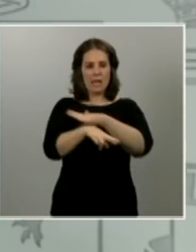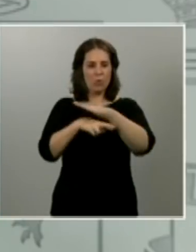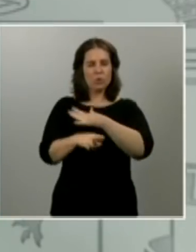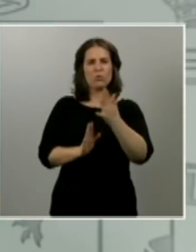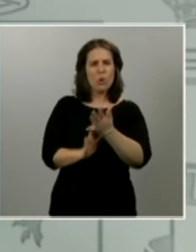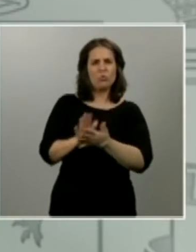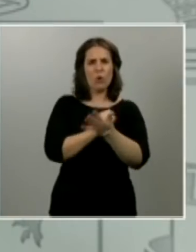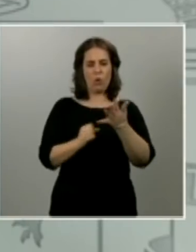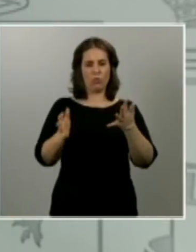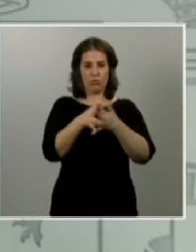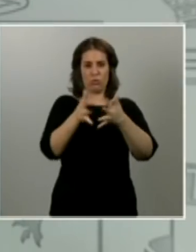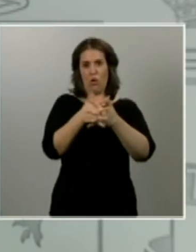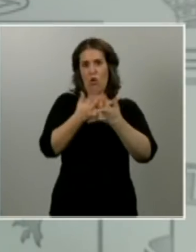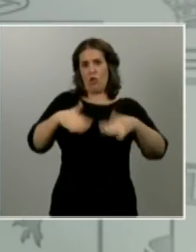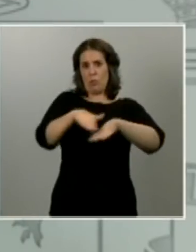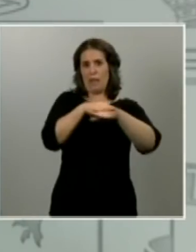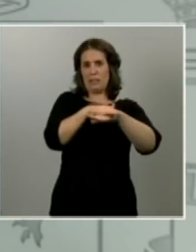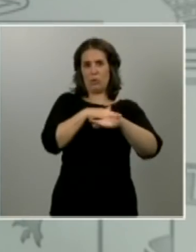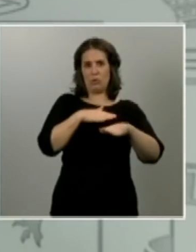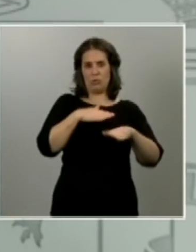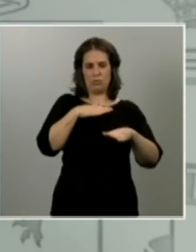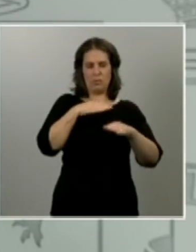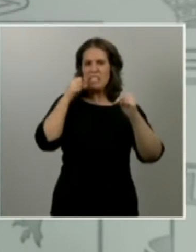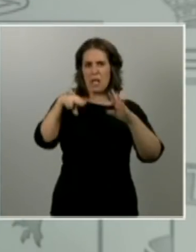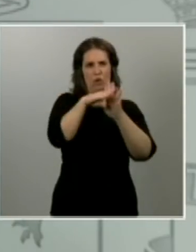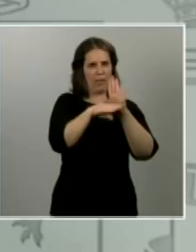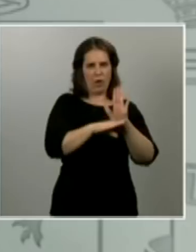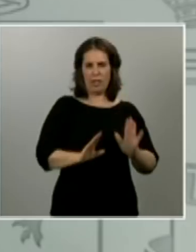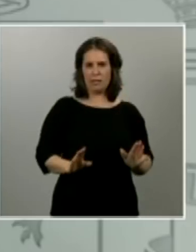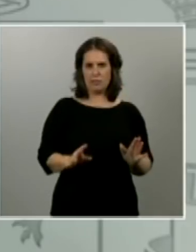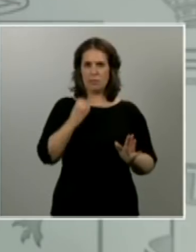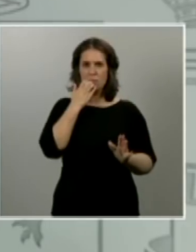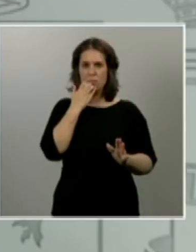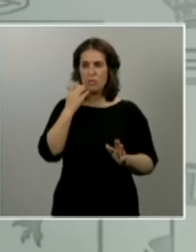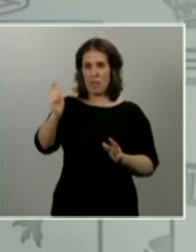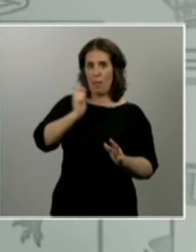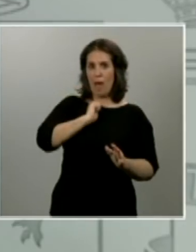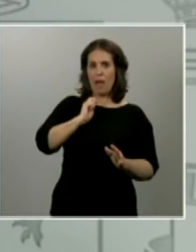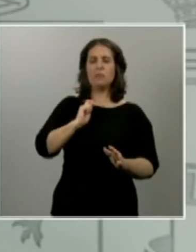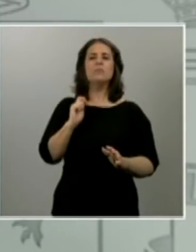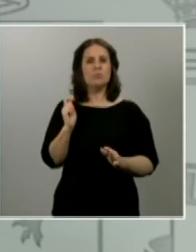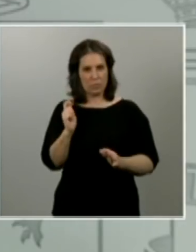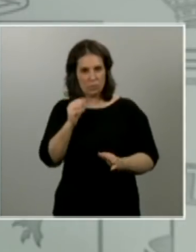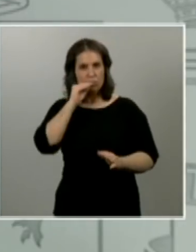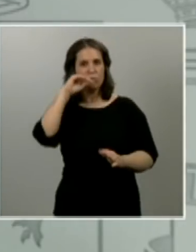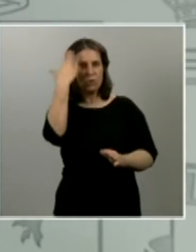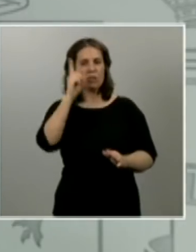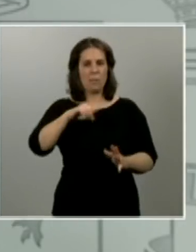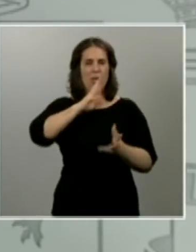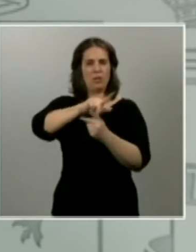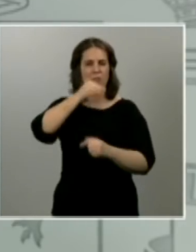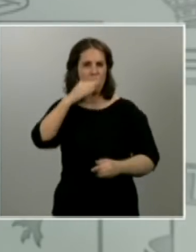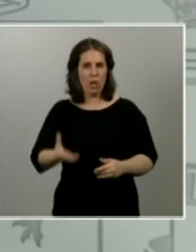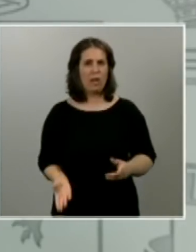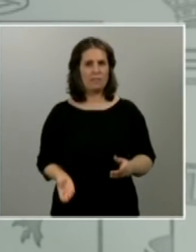condicionalidad en aquellos países que teníamos asignados esos fondos estructurales pues será también una gran noticia el que podamos